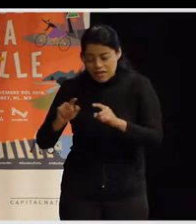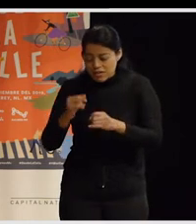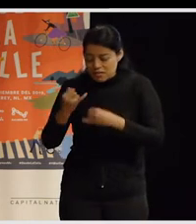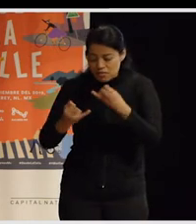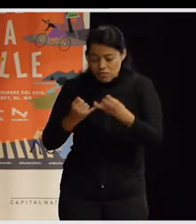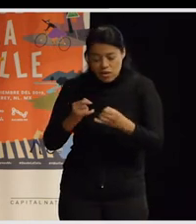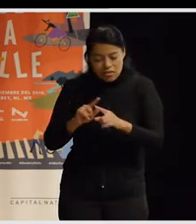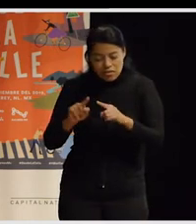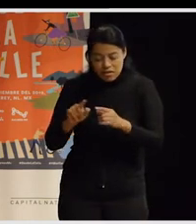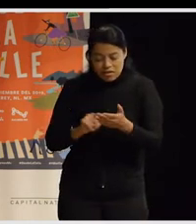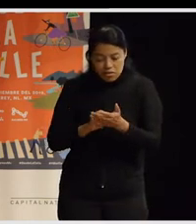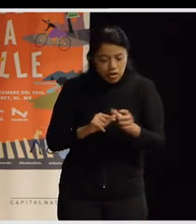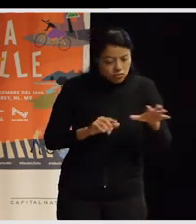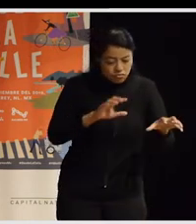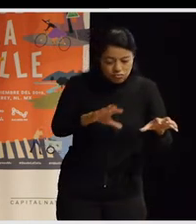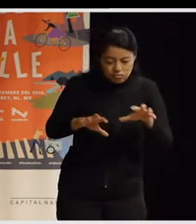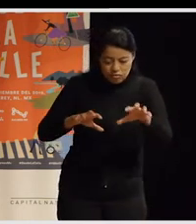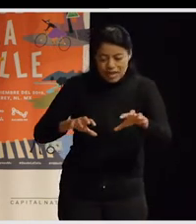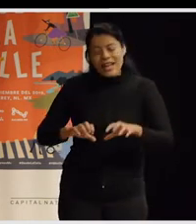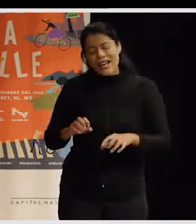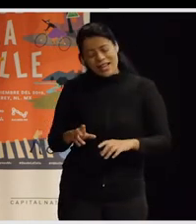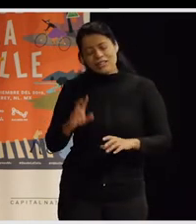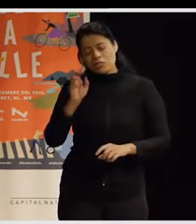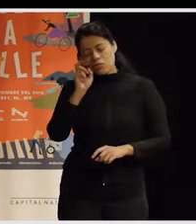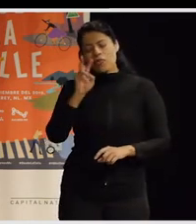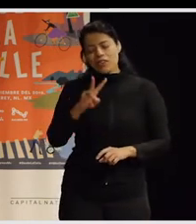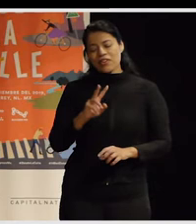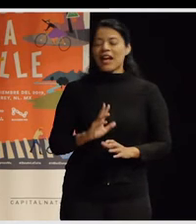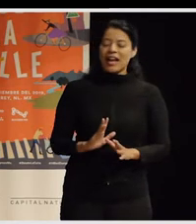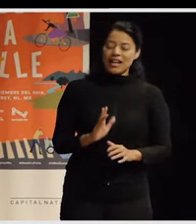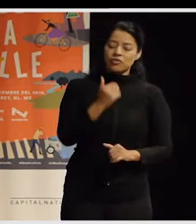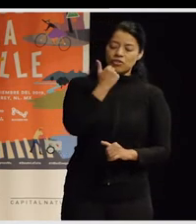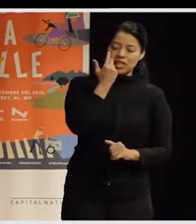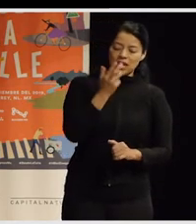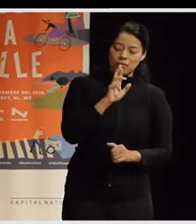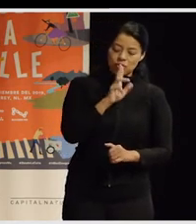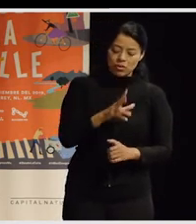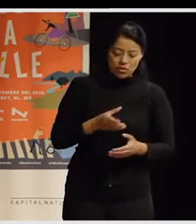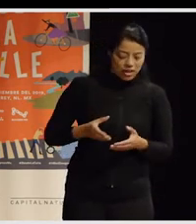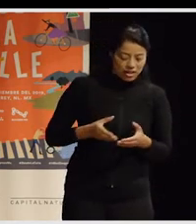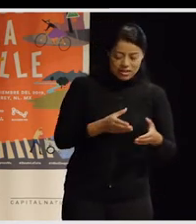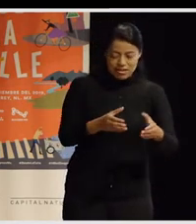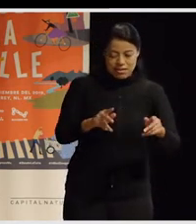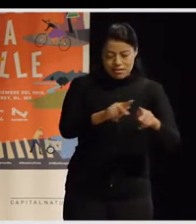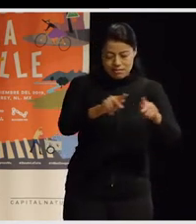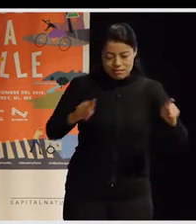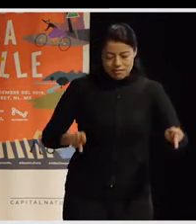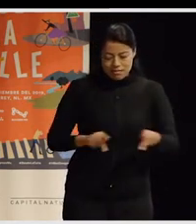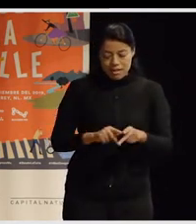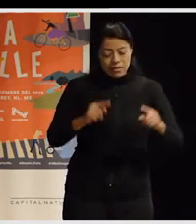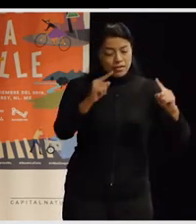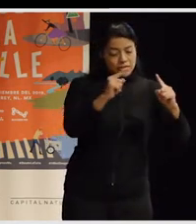fue precisamente eso, ¿no? Mejorar el espacio público en las calles desde, imaginaos, desde la iglesia hasta el ayuntamiento,